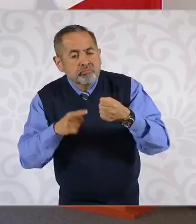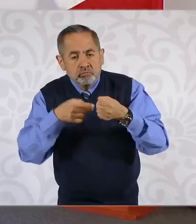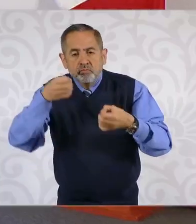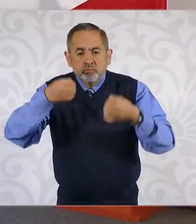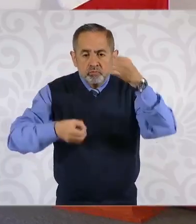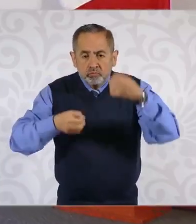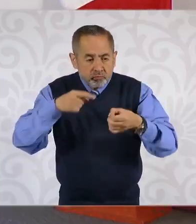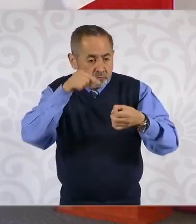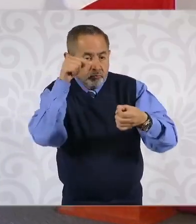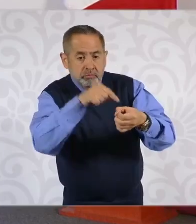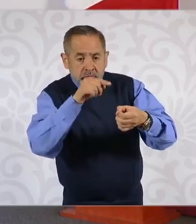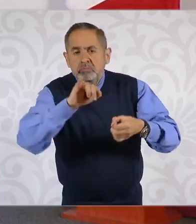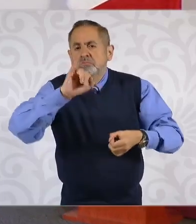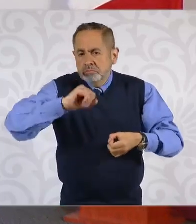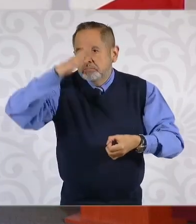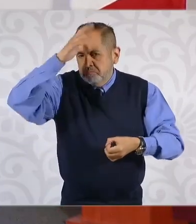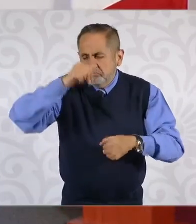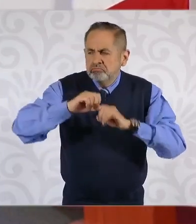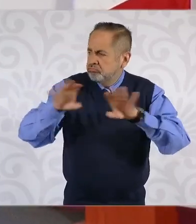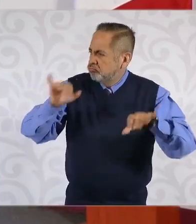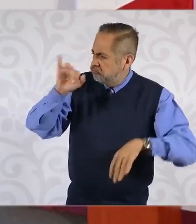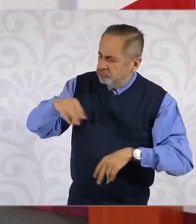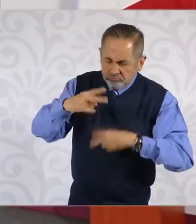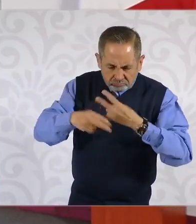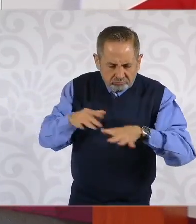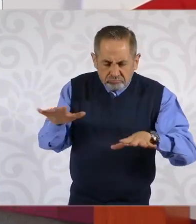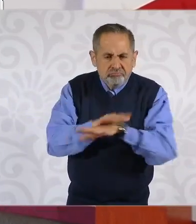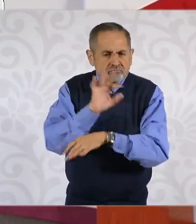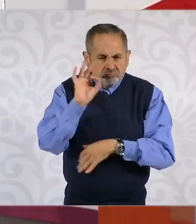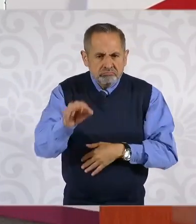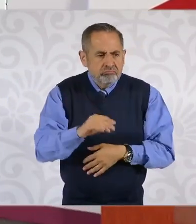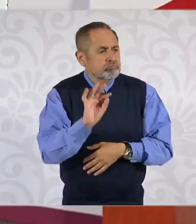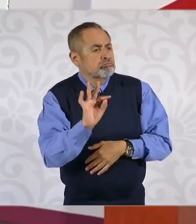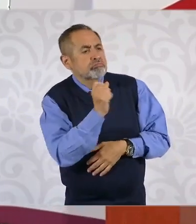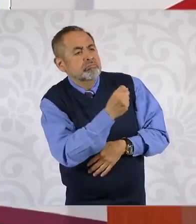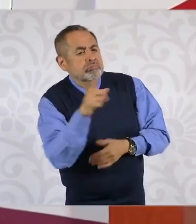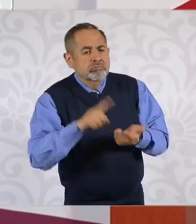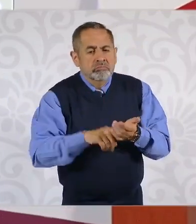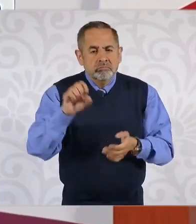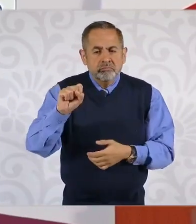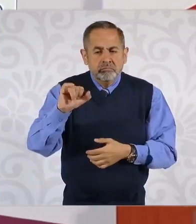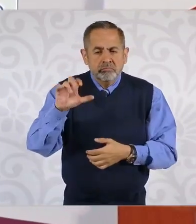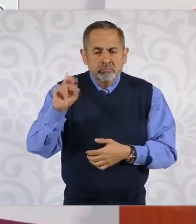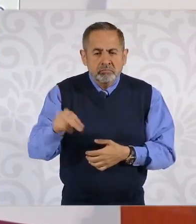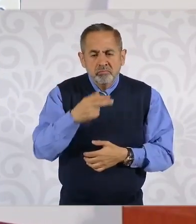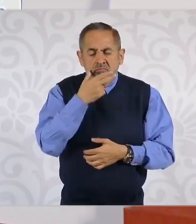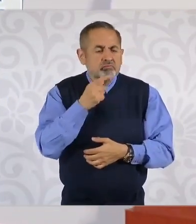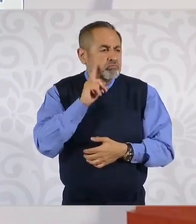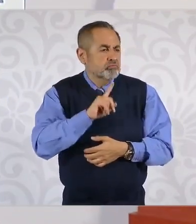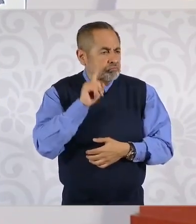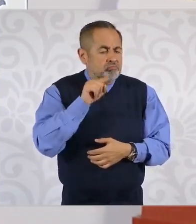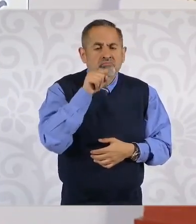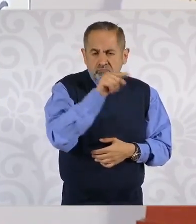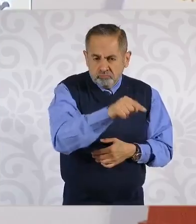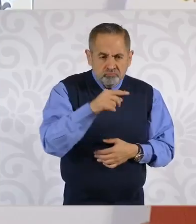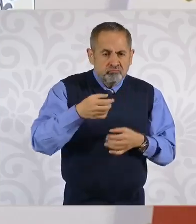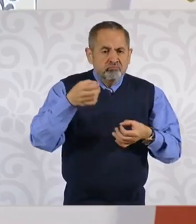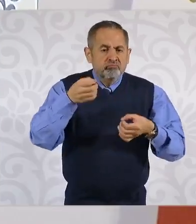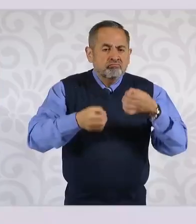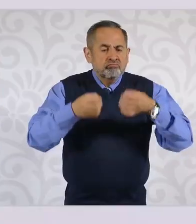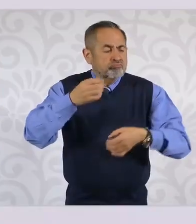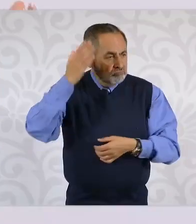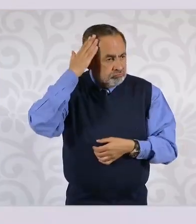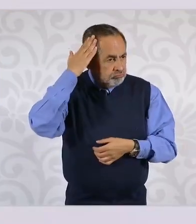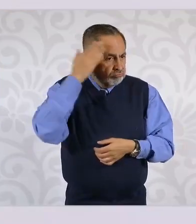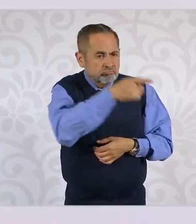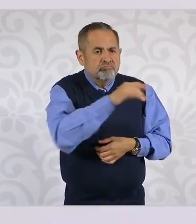solamente a algunos ministros de la Corte o ministras, sino también a jueces